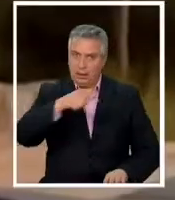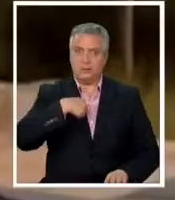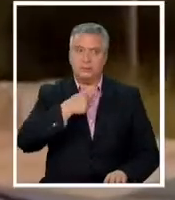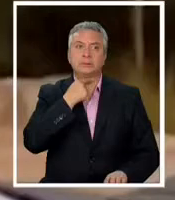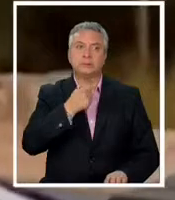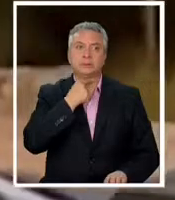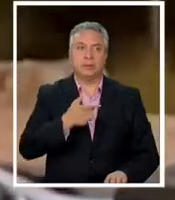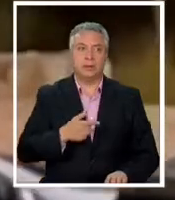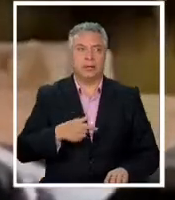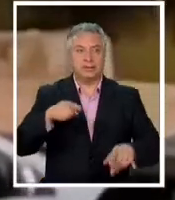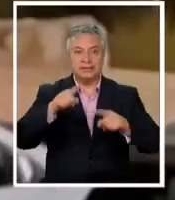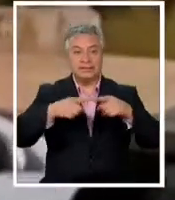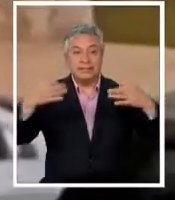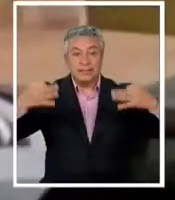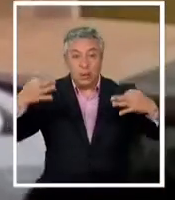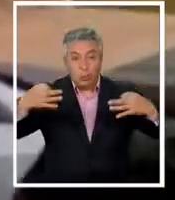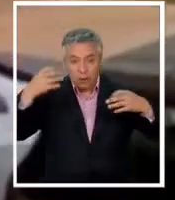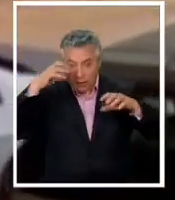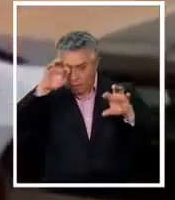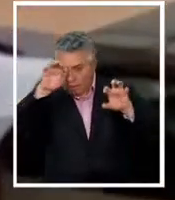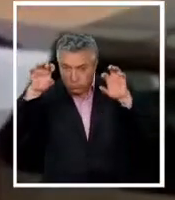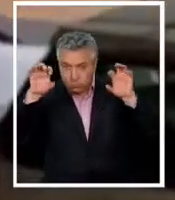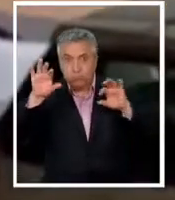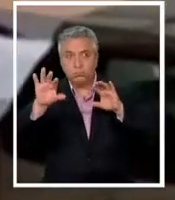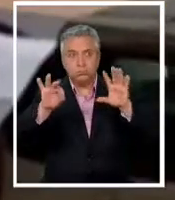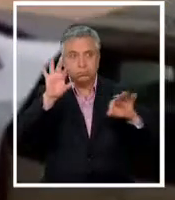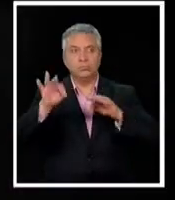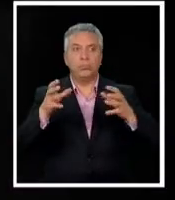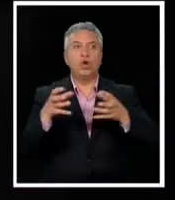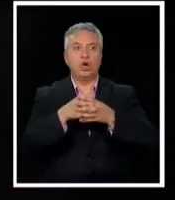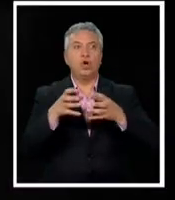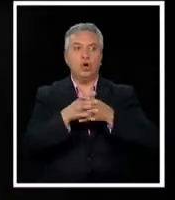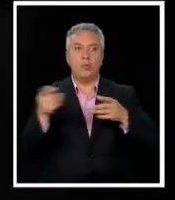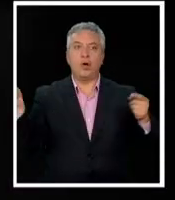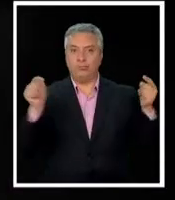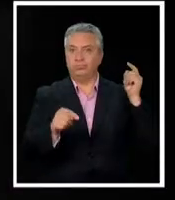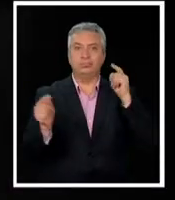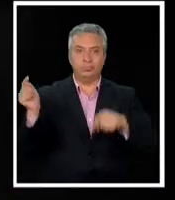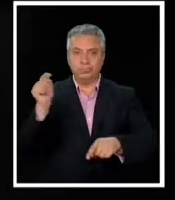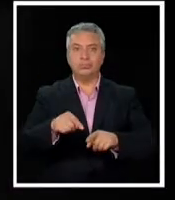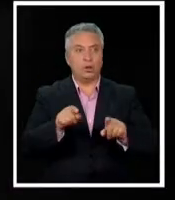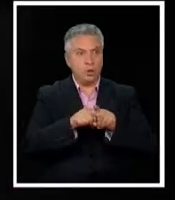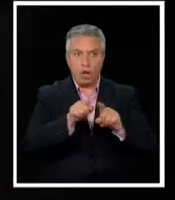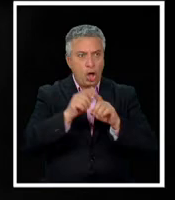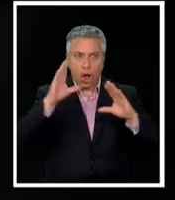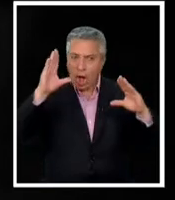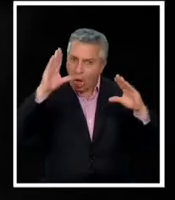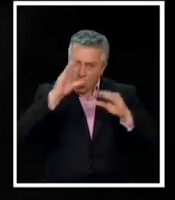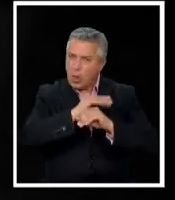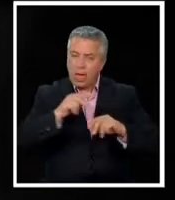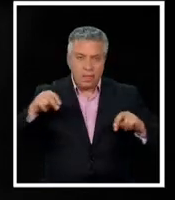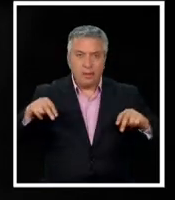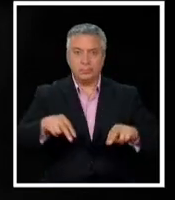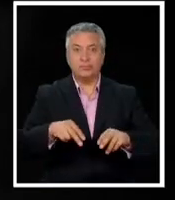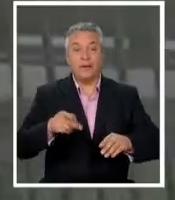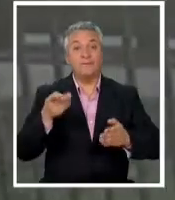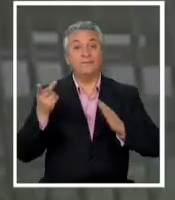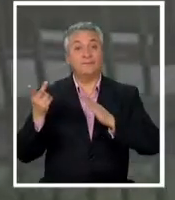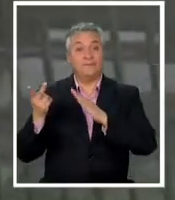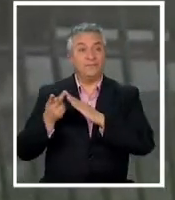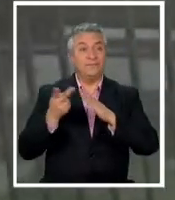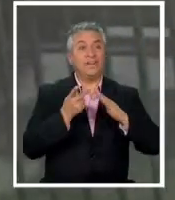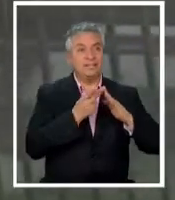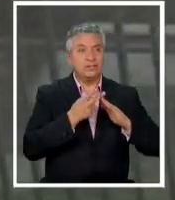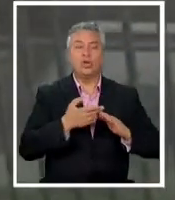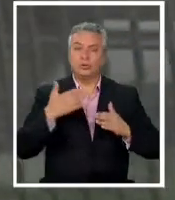las cámaras de seguridad del condominio han captado la llegada de grupos incluso en la total oscuridad los vecinos denuncian que varios